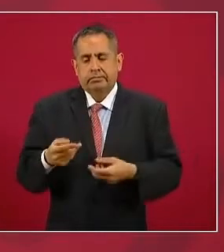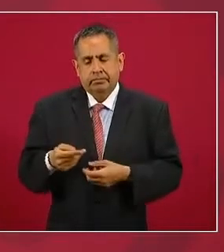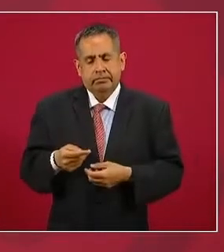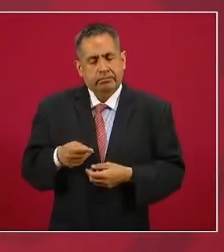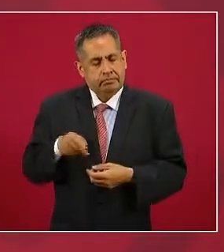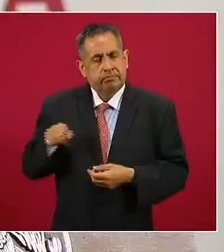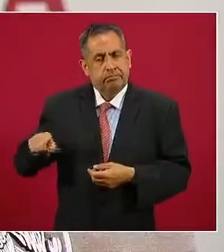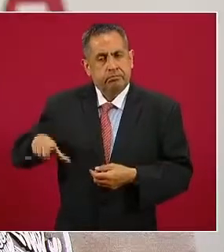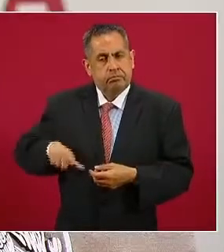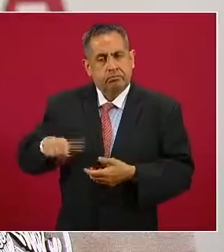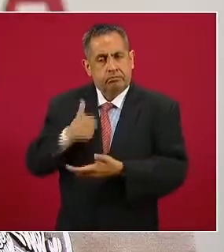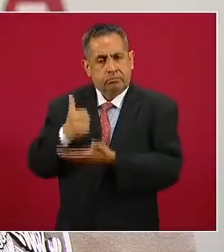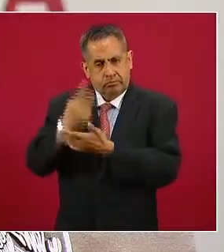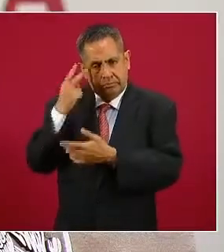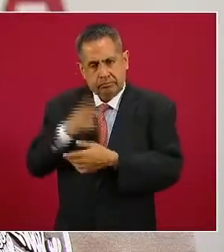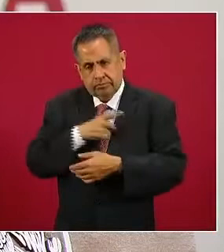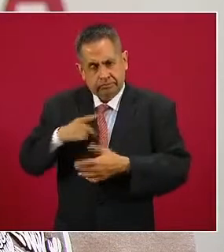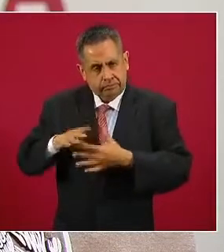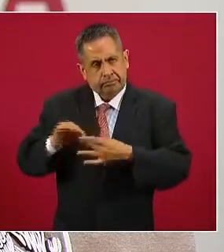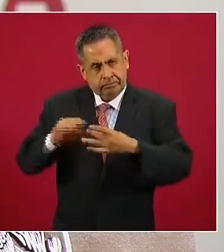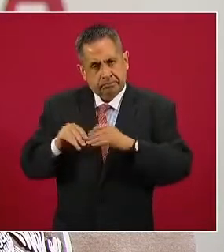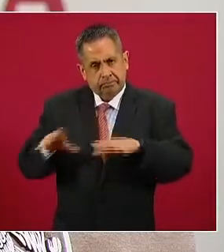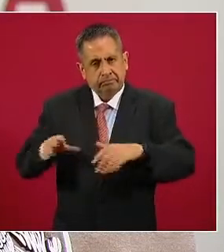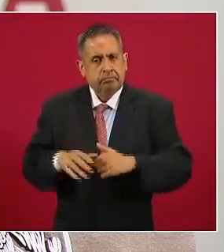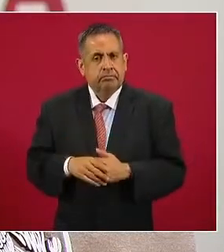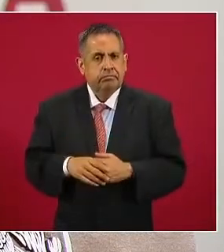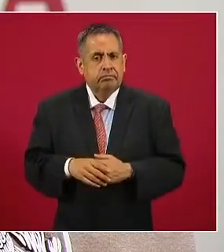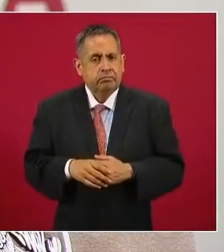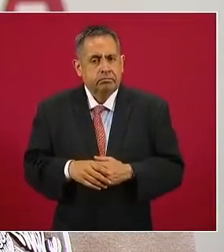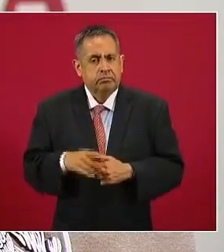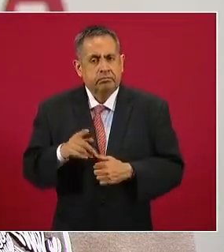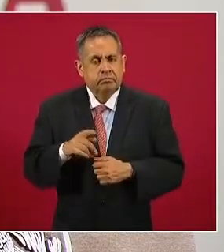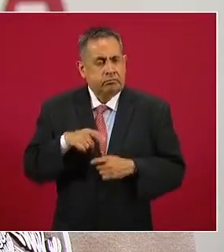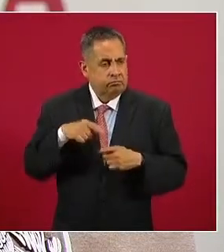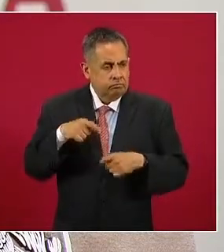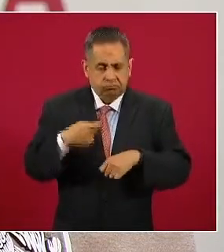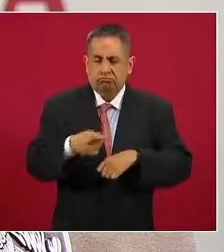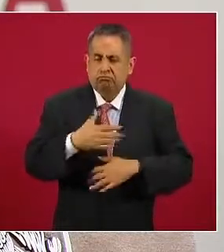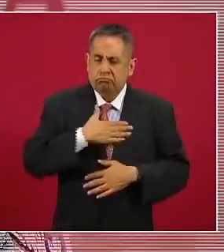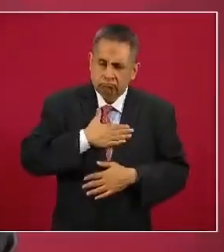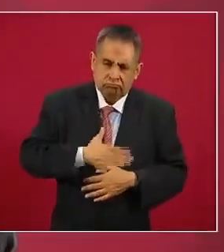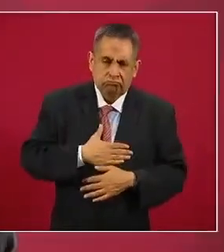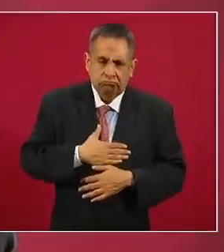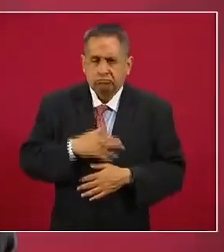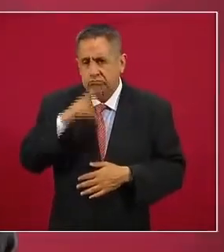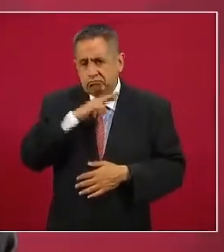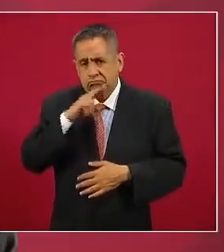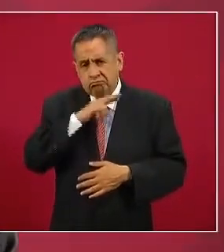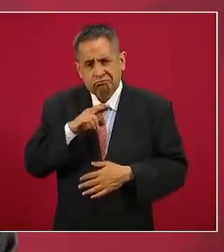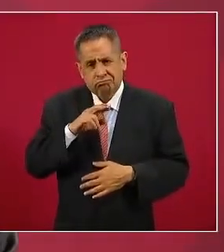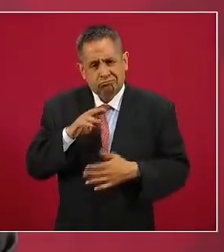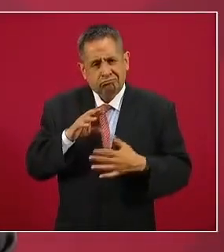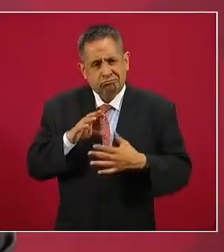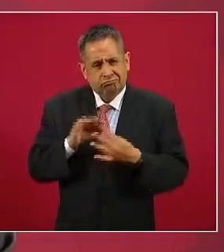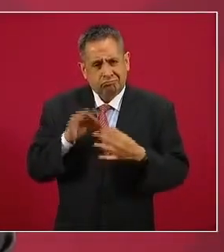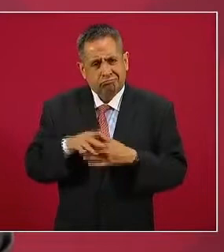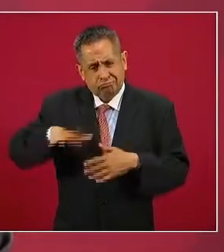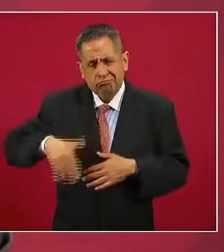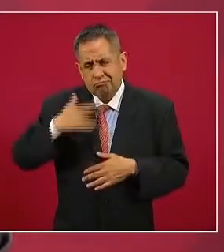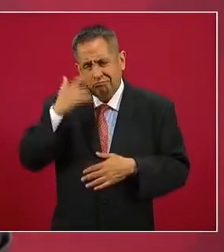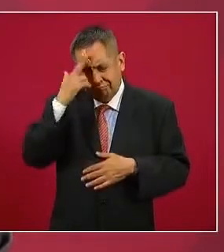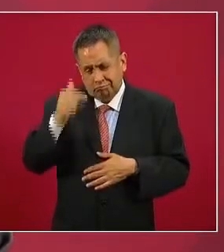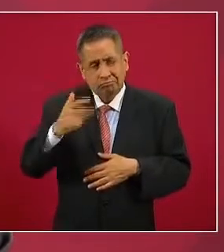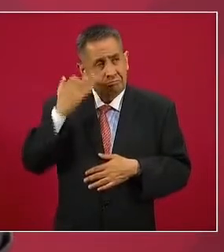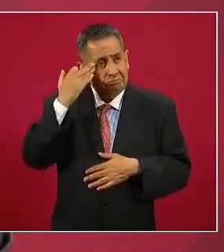este que se haga justicia y tiene que ser pronto como tú lo